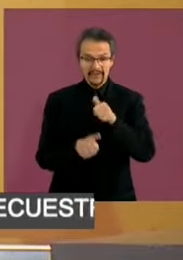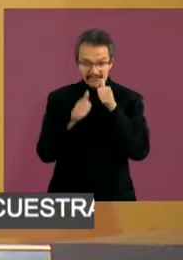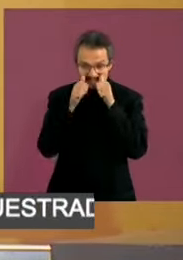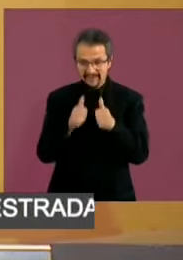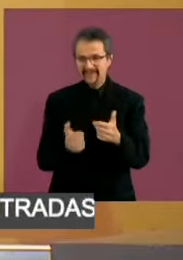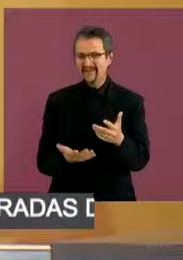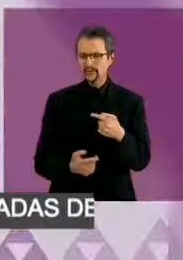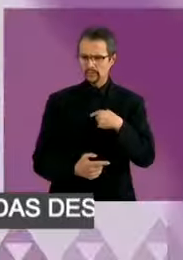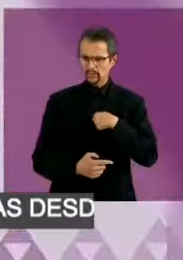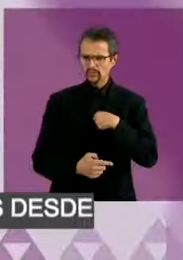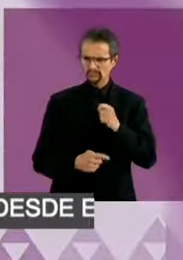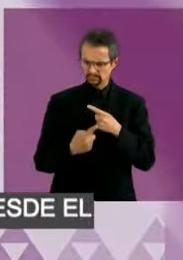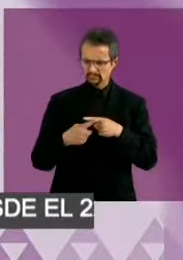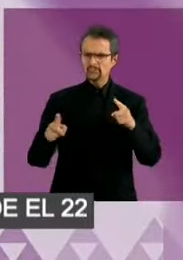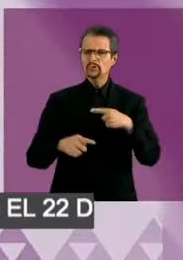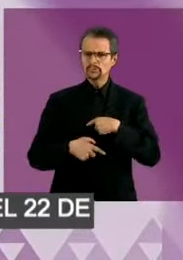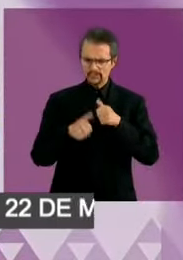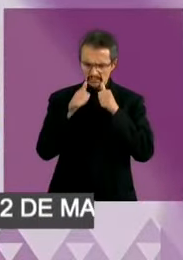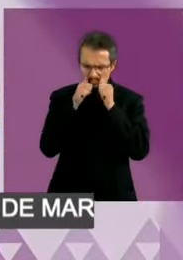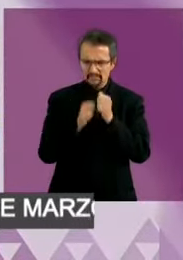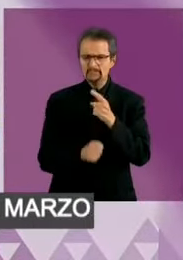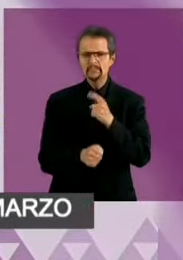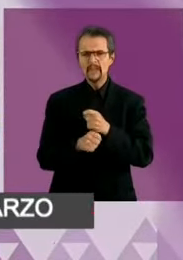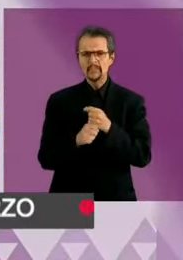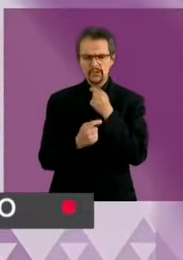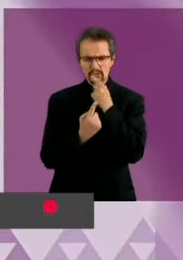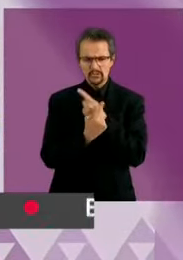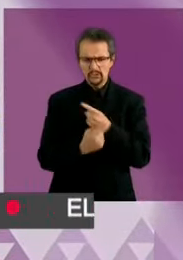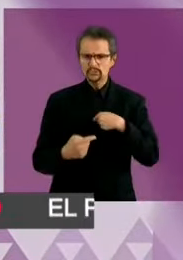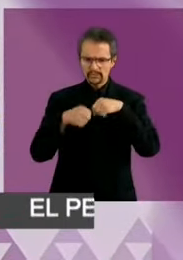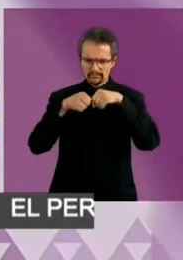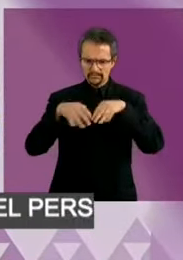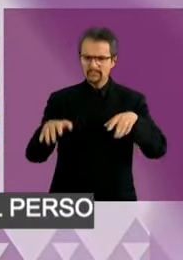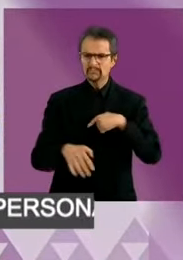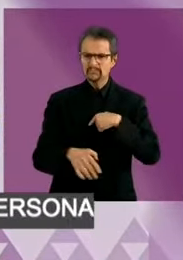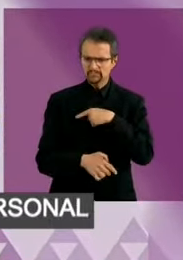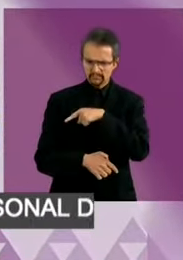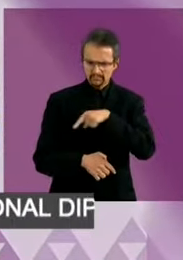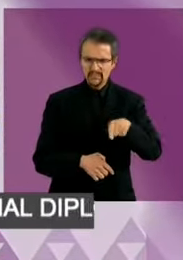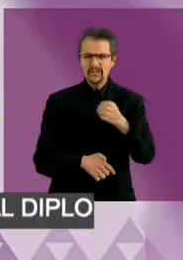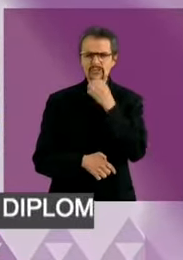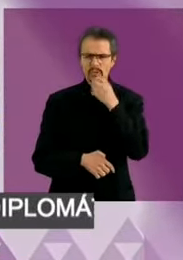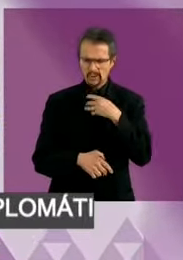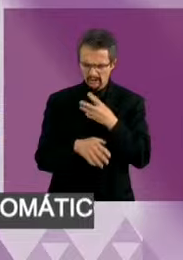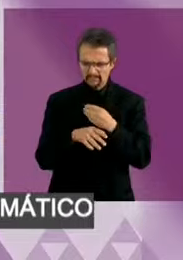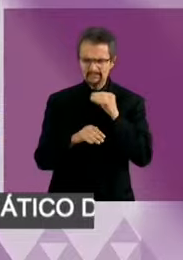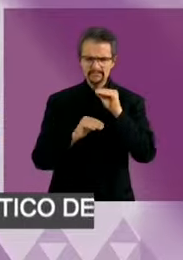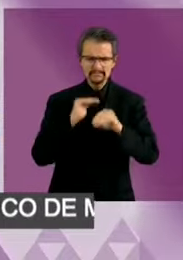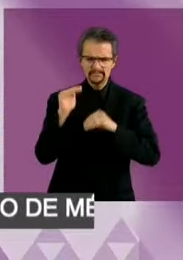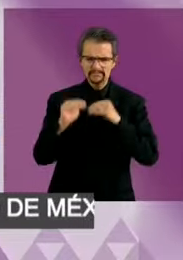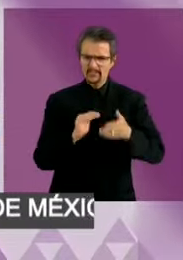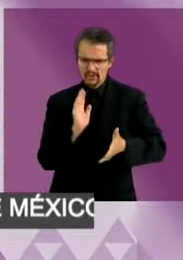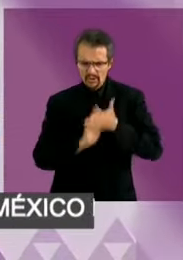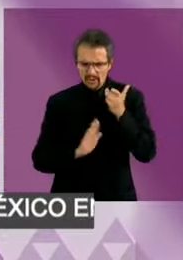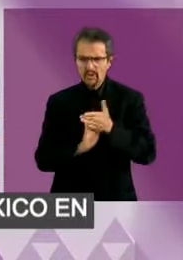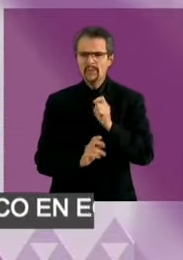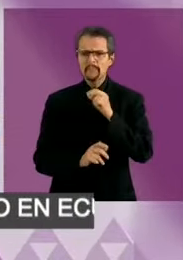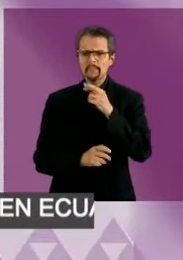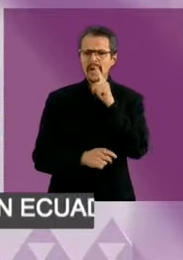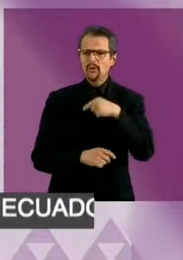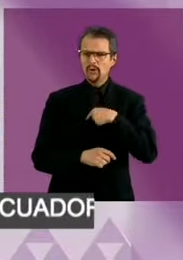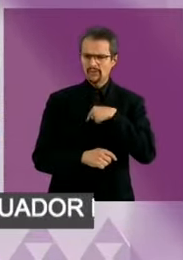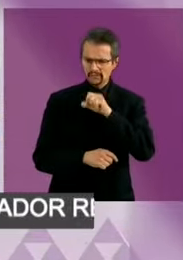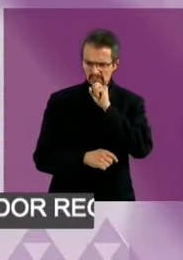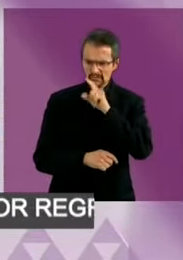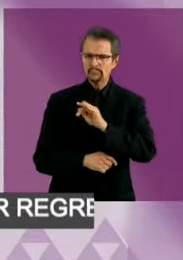Hacer un sistema de educación verdaderamente universal que arregle las escuelas públicas, que nos permita también incidir en la